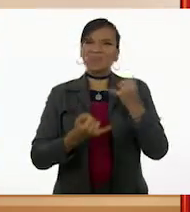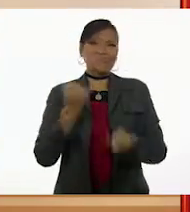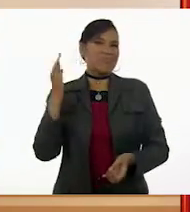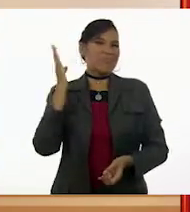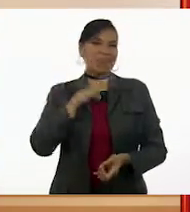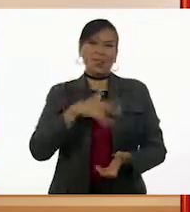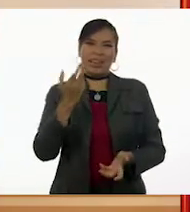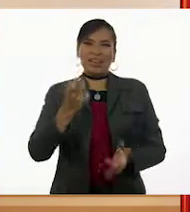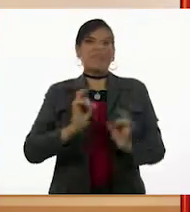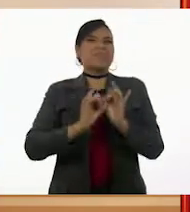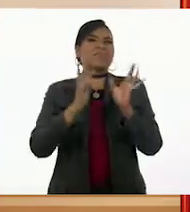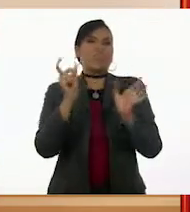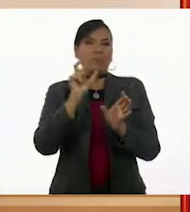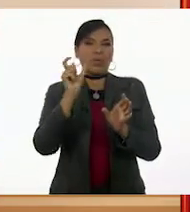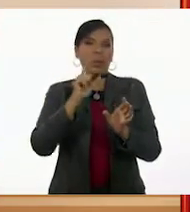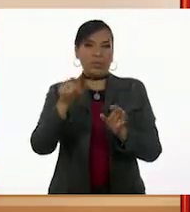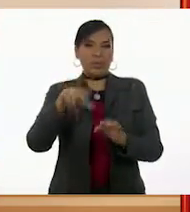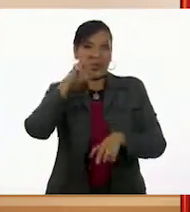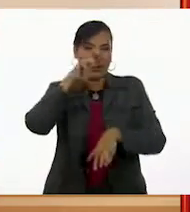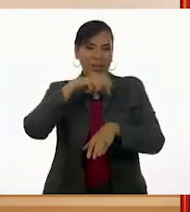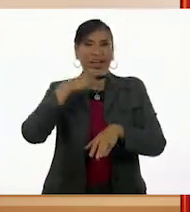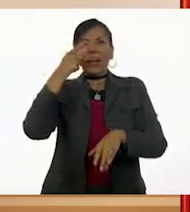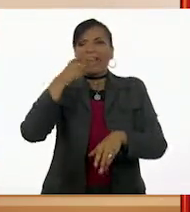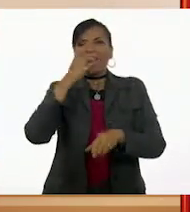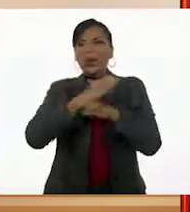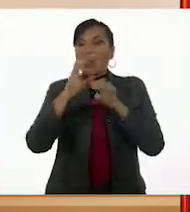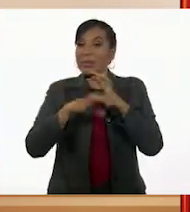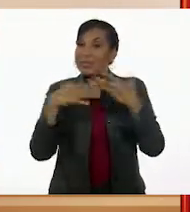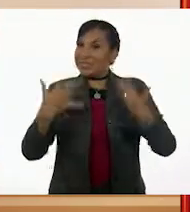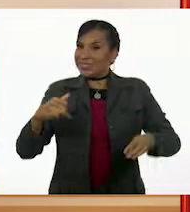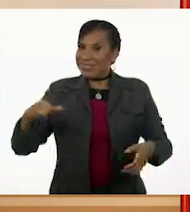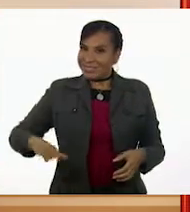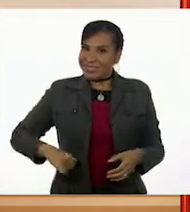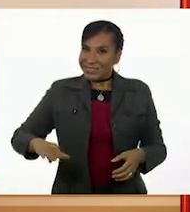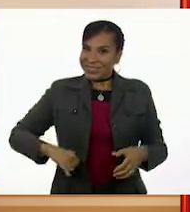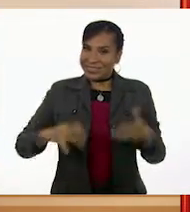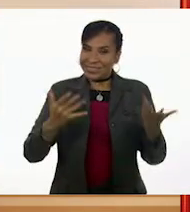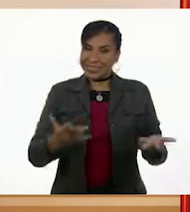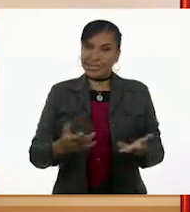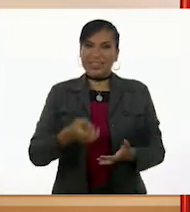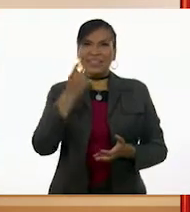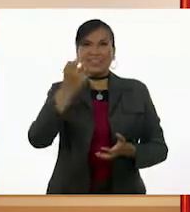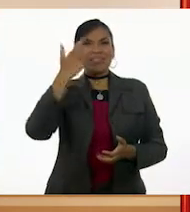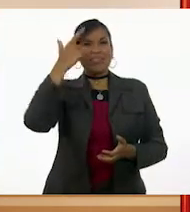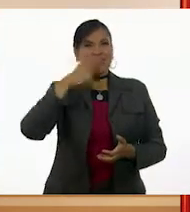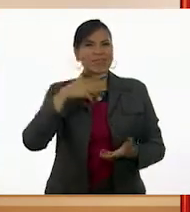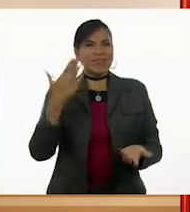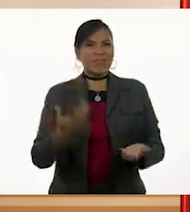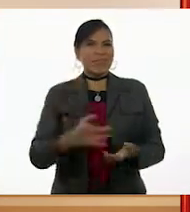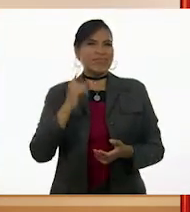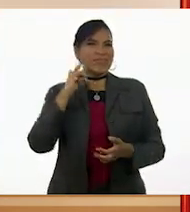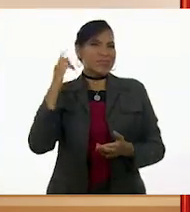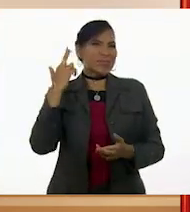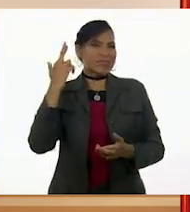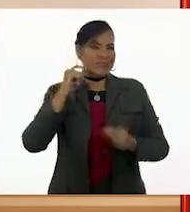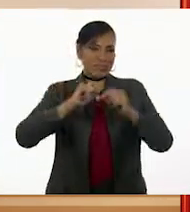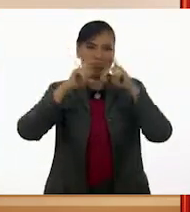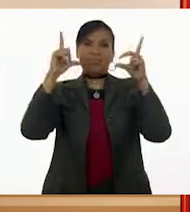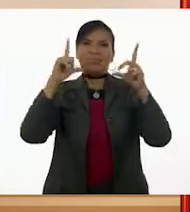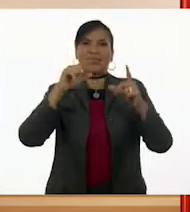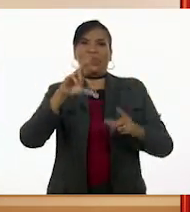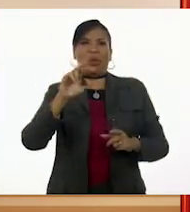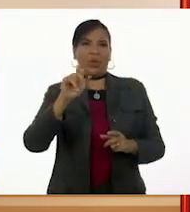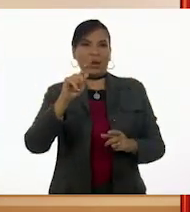que eso pasara justo cuando Lolo decía cosas tan interesantes. Esa noche, un ruido despertó a Roberto.